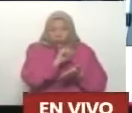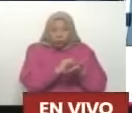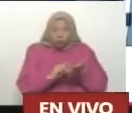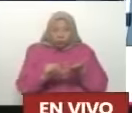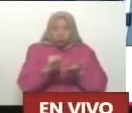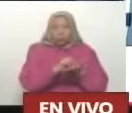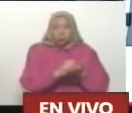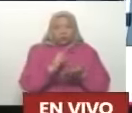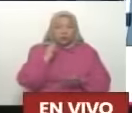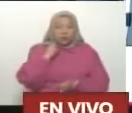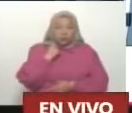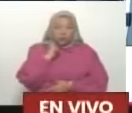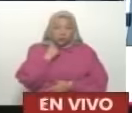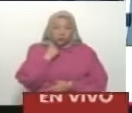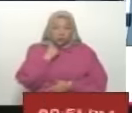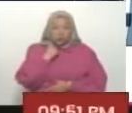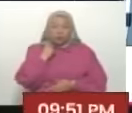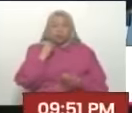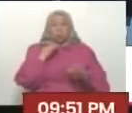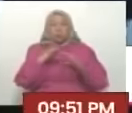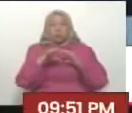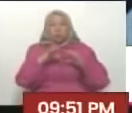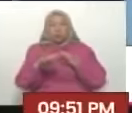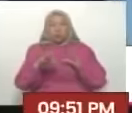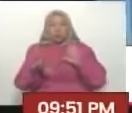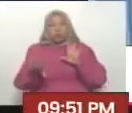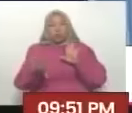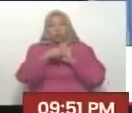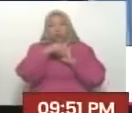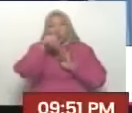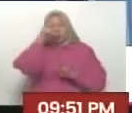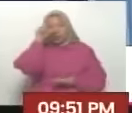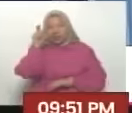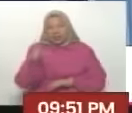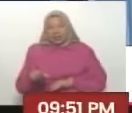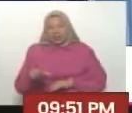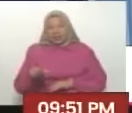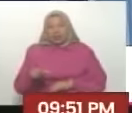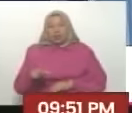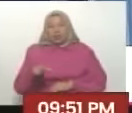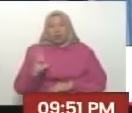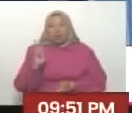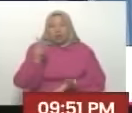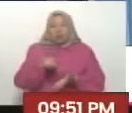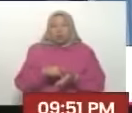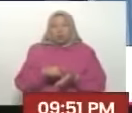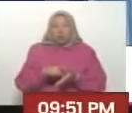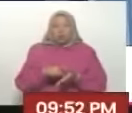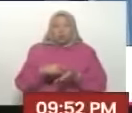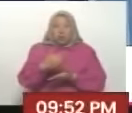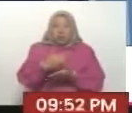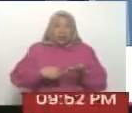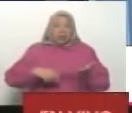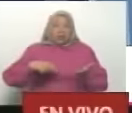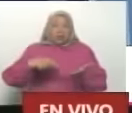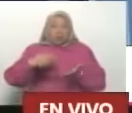El tercer momento comunicacional, que me copié yo de Ramonet, fue con la llegada de la imprenta.